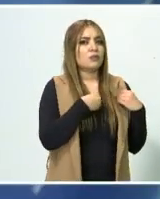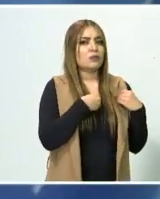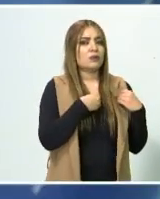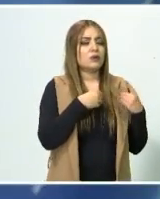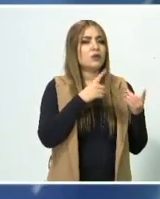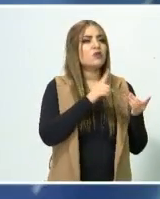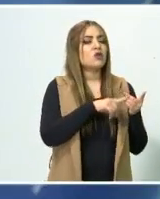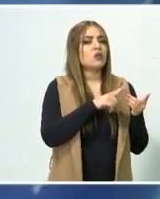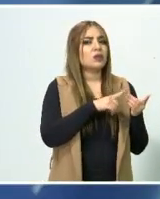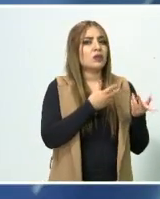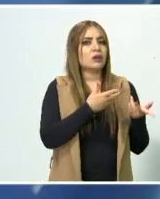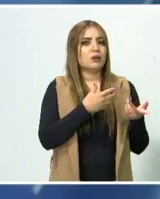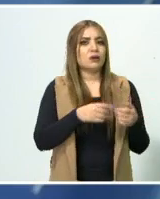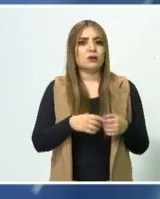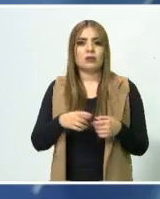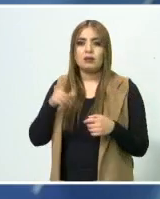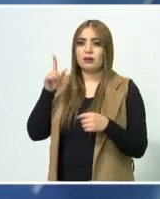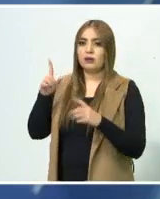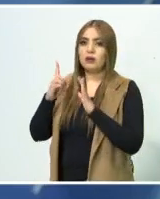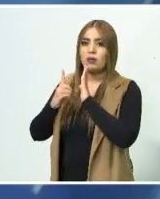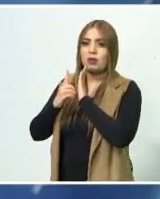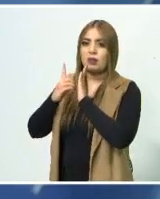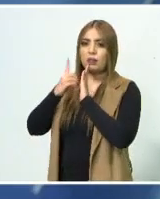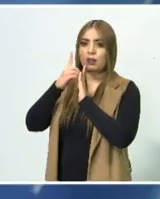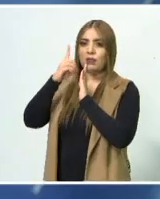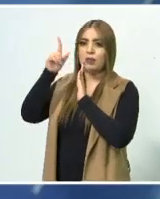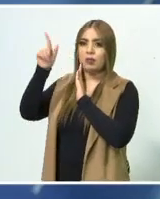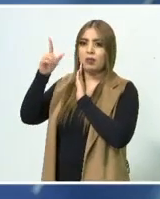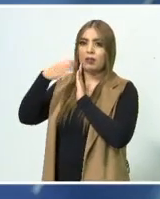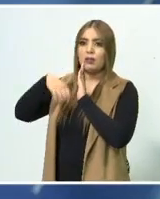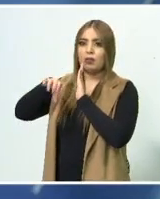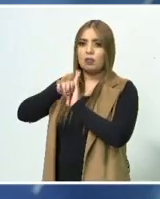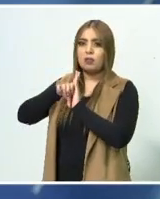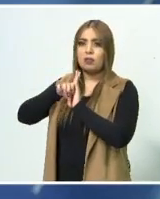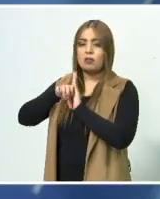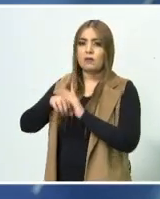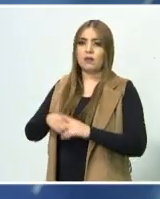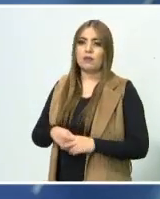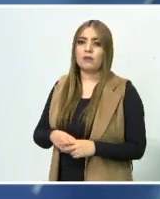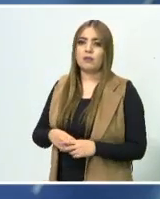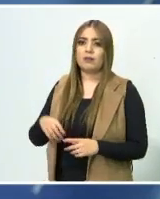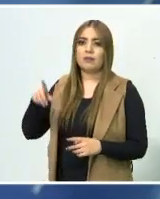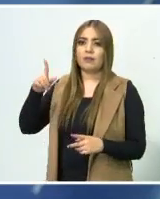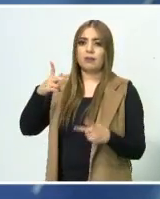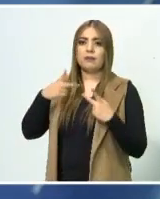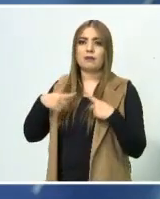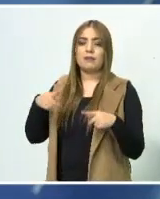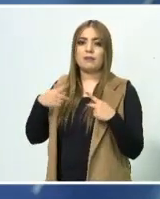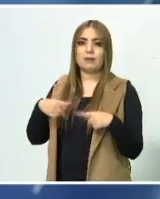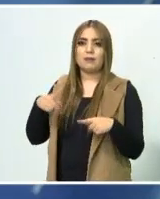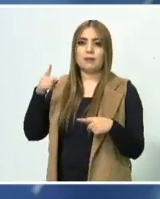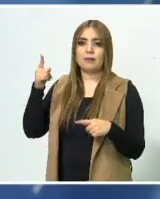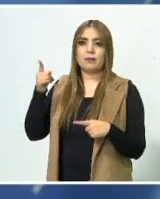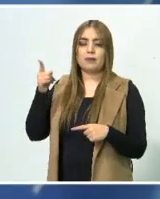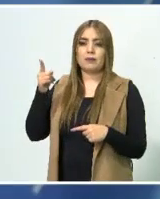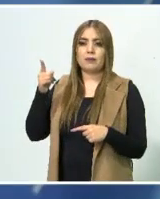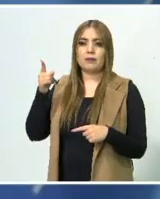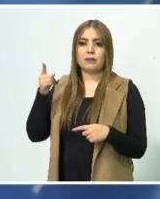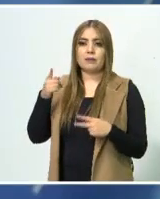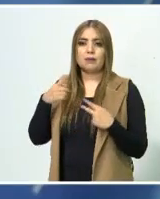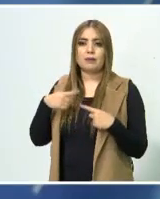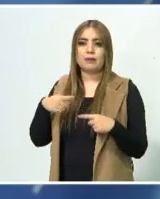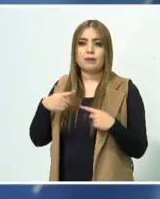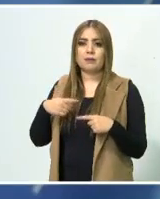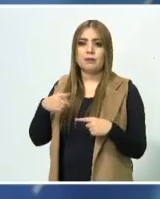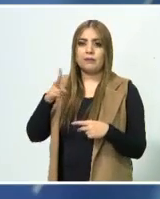¿Dónde estás viviendo? En un departamento, un cuarto, digamos. Personas que no me conocían me alejaron